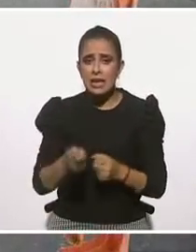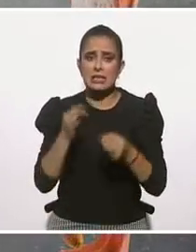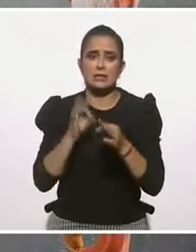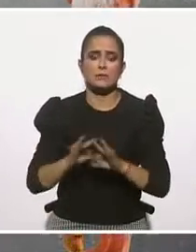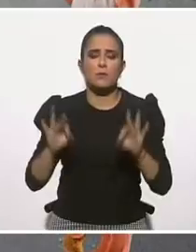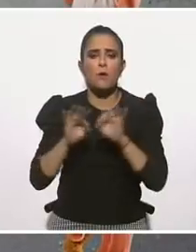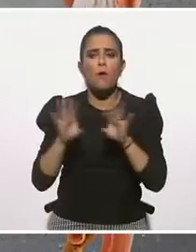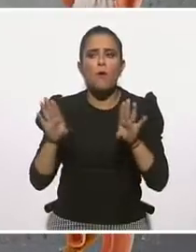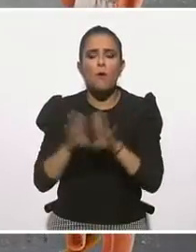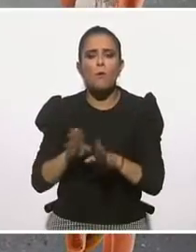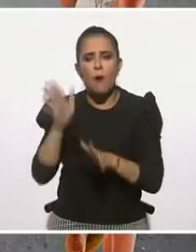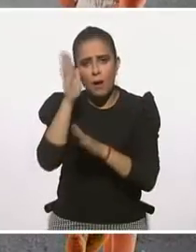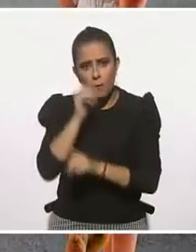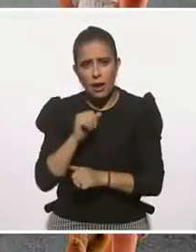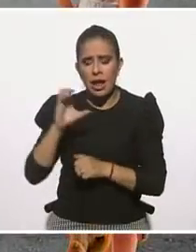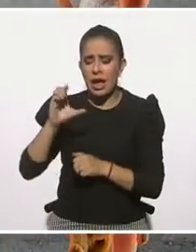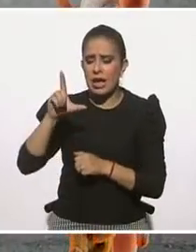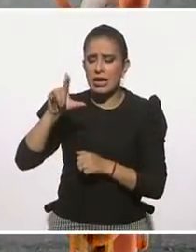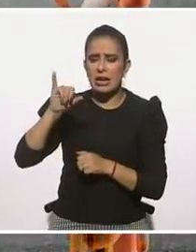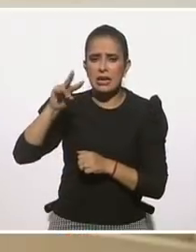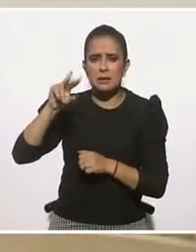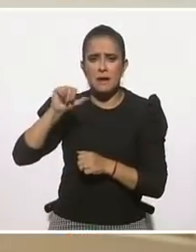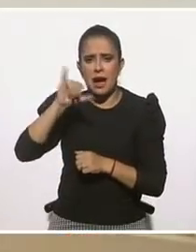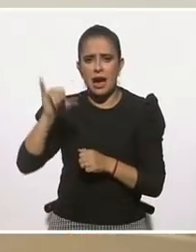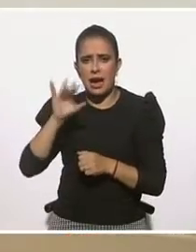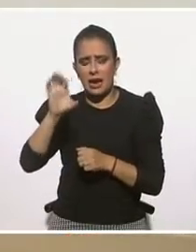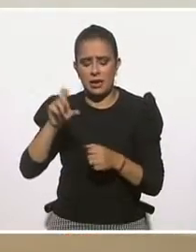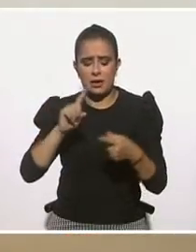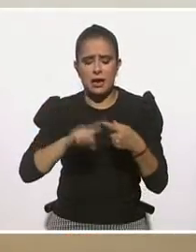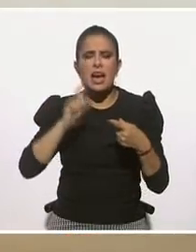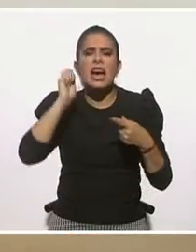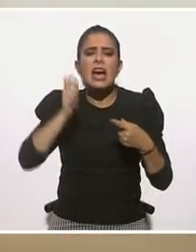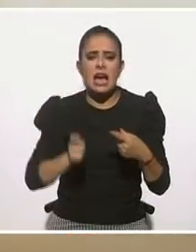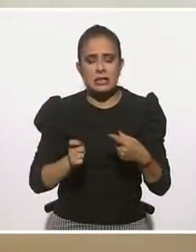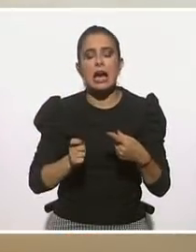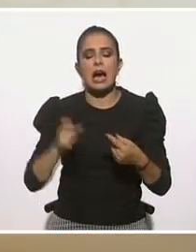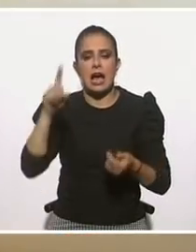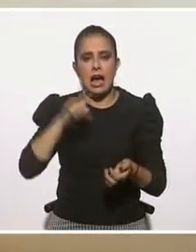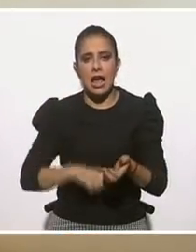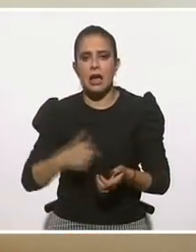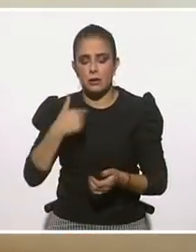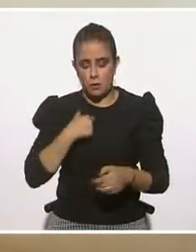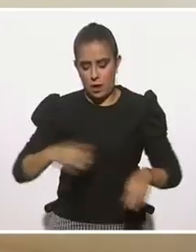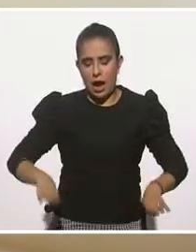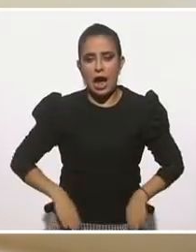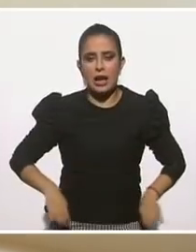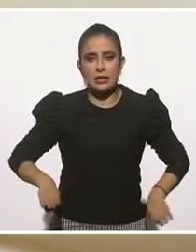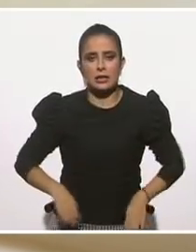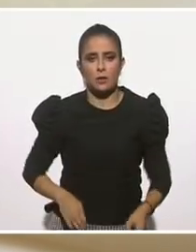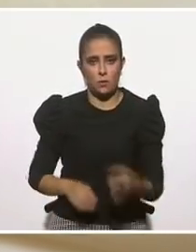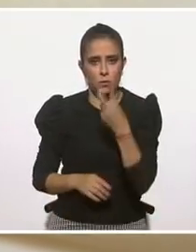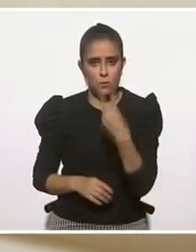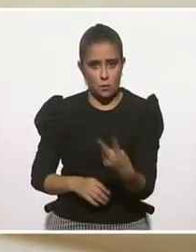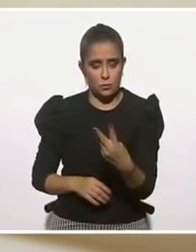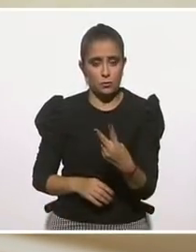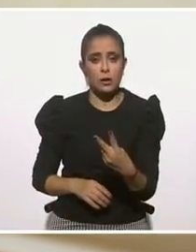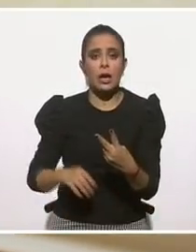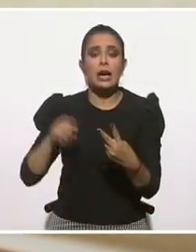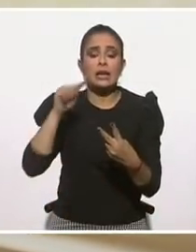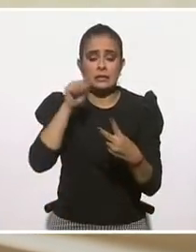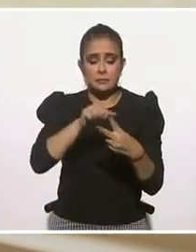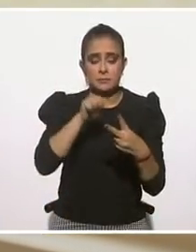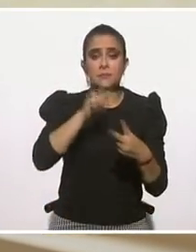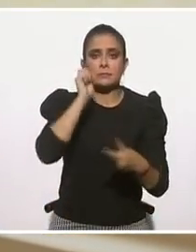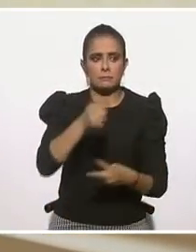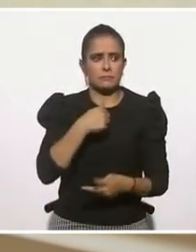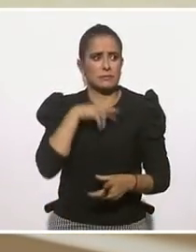negociación. El término clivaje se refiere a la coexistencia de dos actitudes contradictorias, una de las cuales consiste